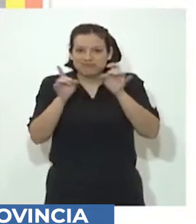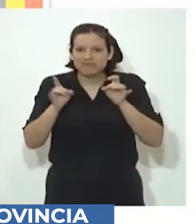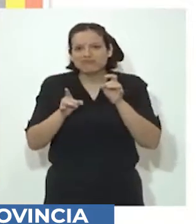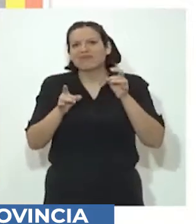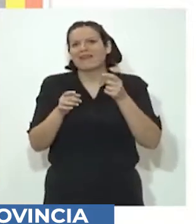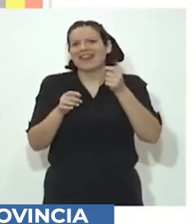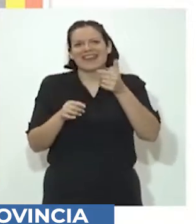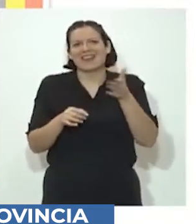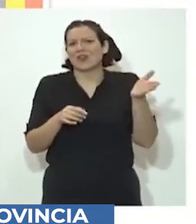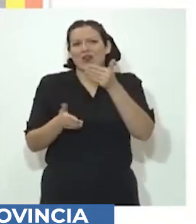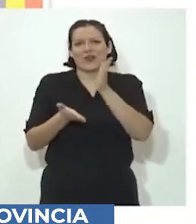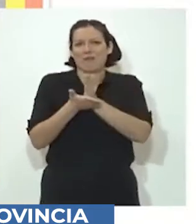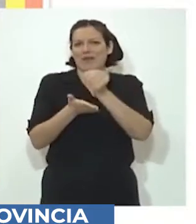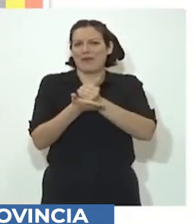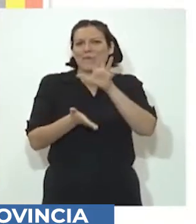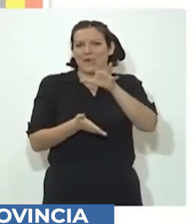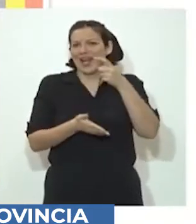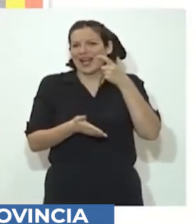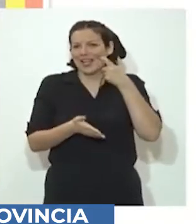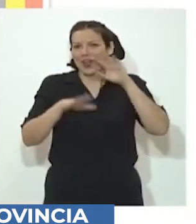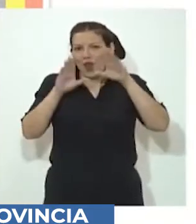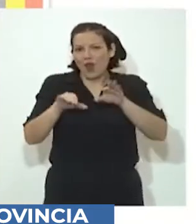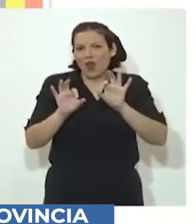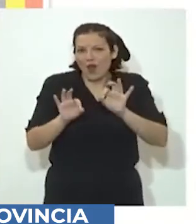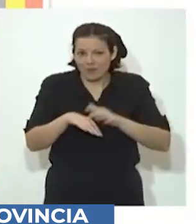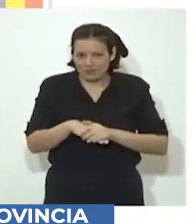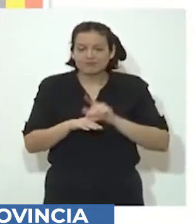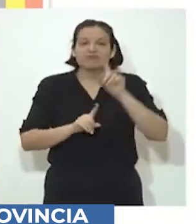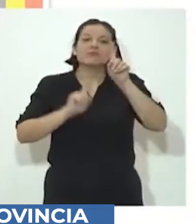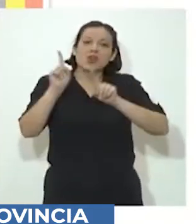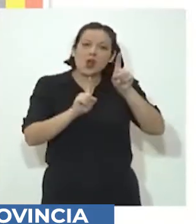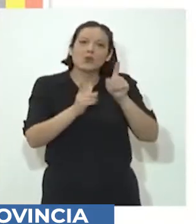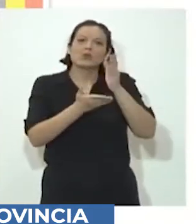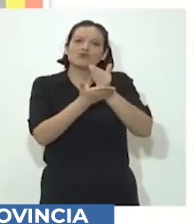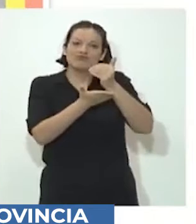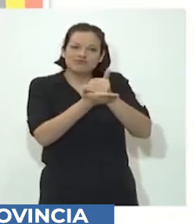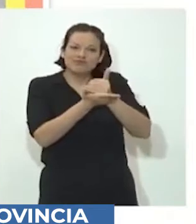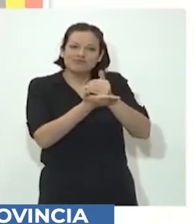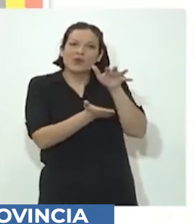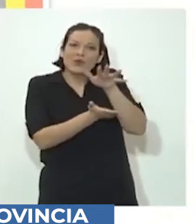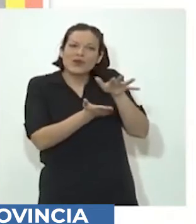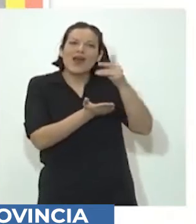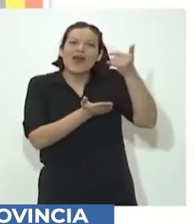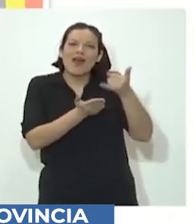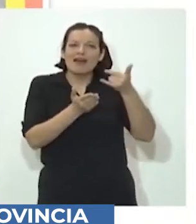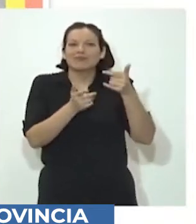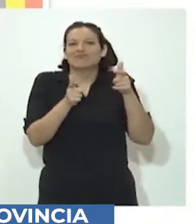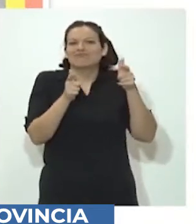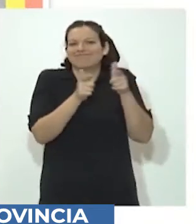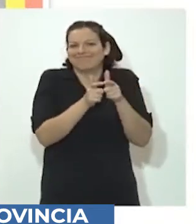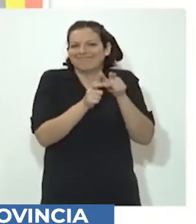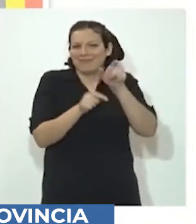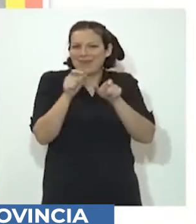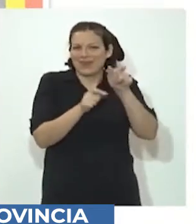departamentos de la provincia. Algunos departamentos tienen una población muy pequeña o han tenido menos de 50